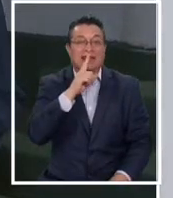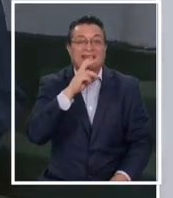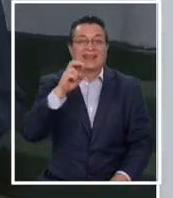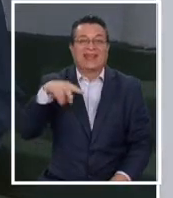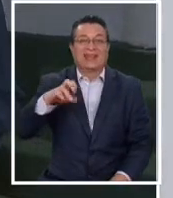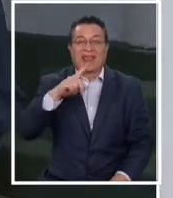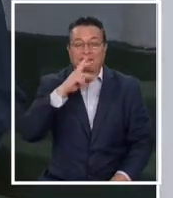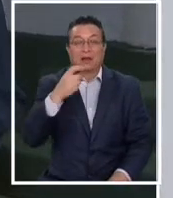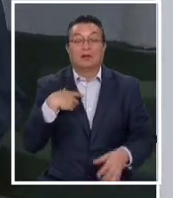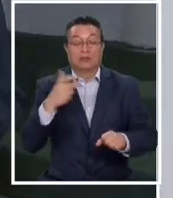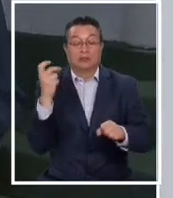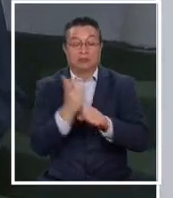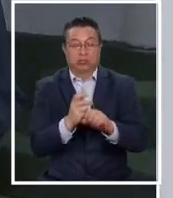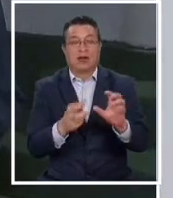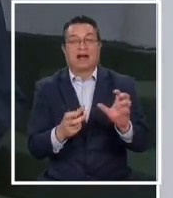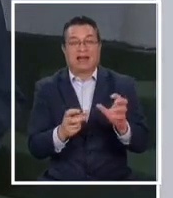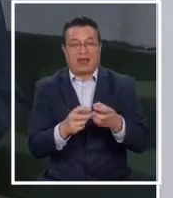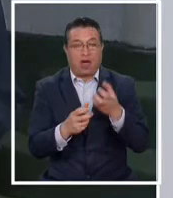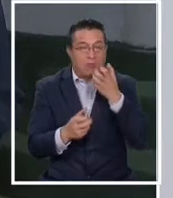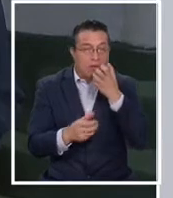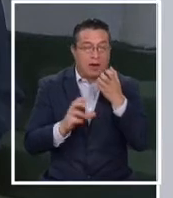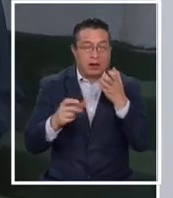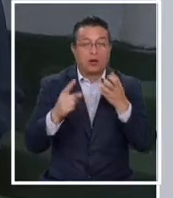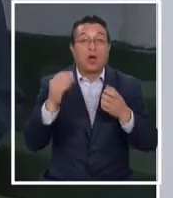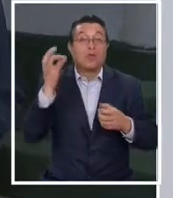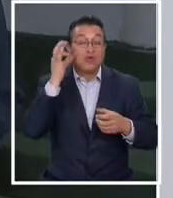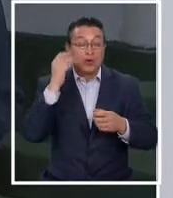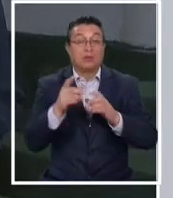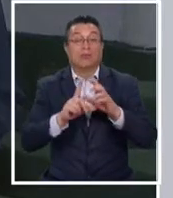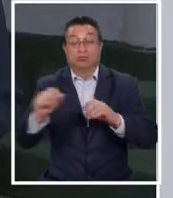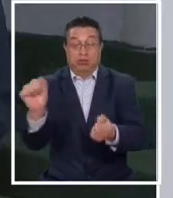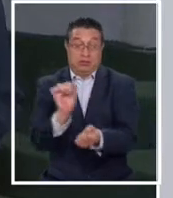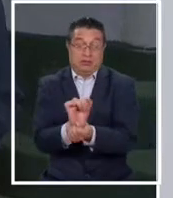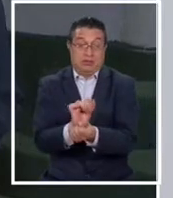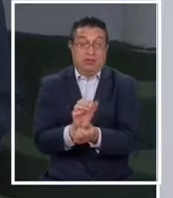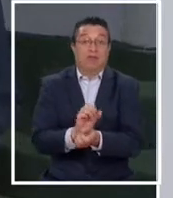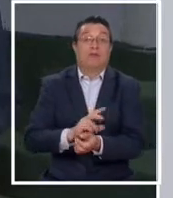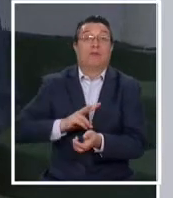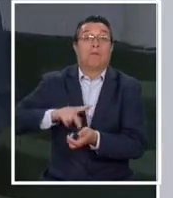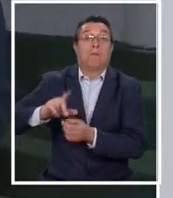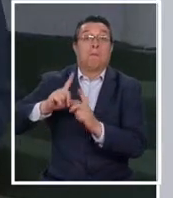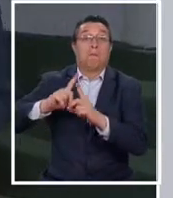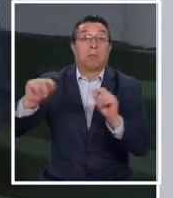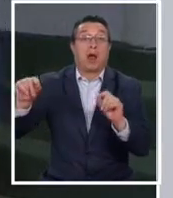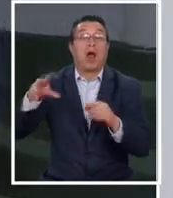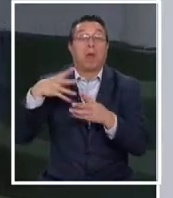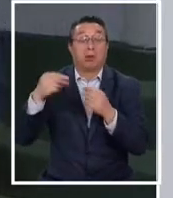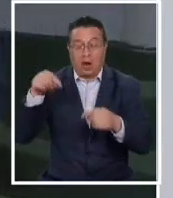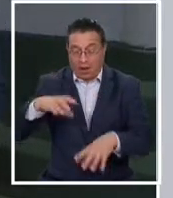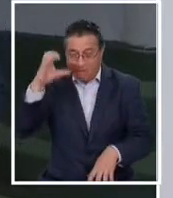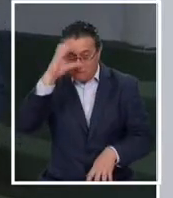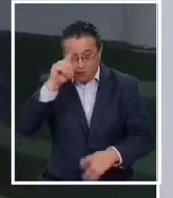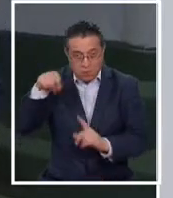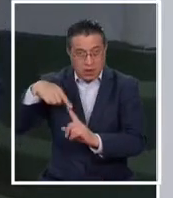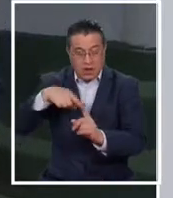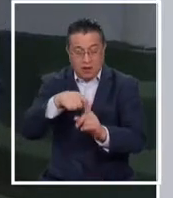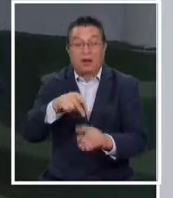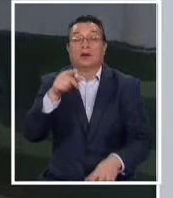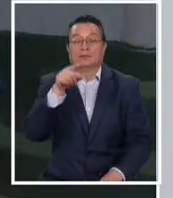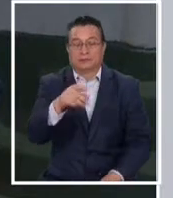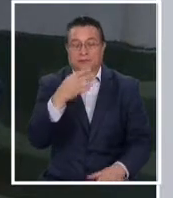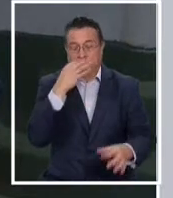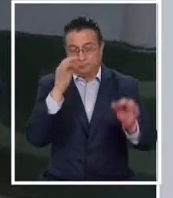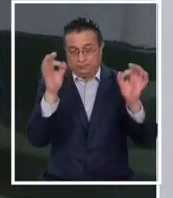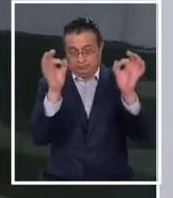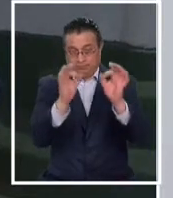los golpes le robaron una radio fiscal. Una mujer huyó esposada y es intensamente buscada a esta hora. Pamela Araya tiene los